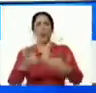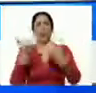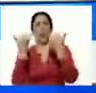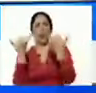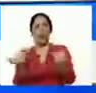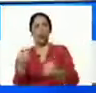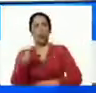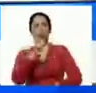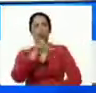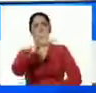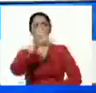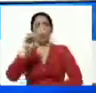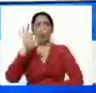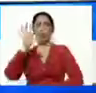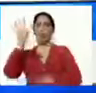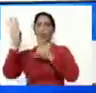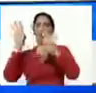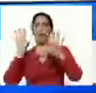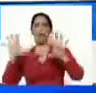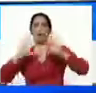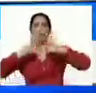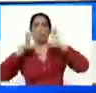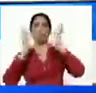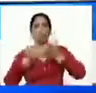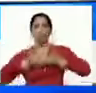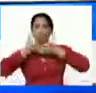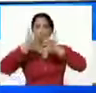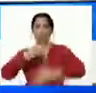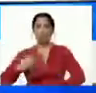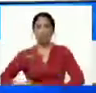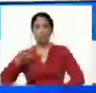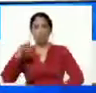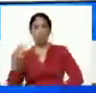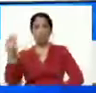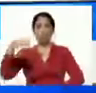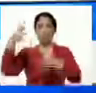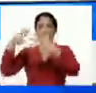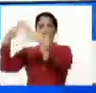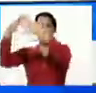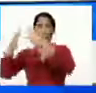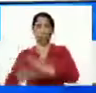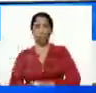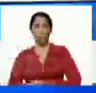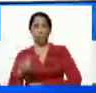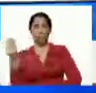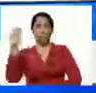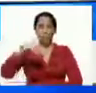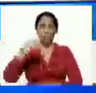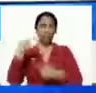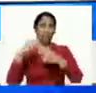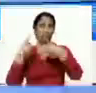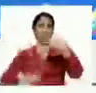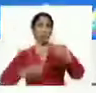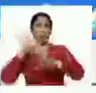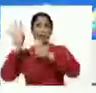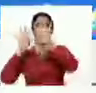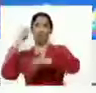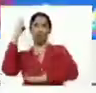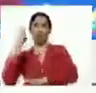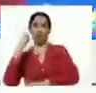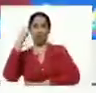150 países del mundo ayudándolo incluyendo Estados Unidos incluyendo a todos los países de Europa